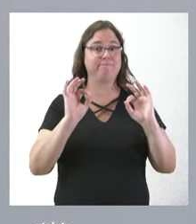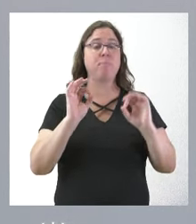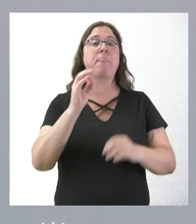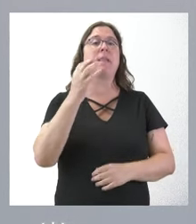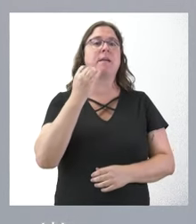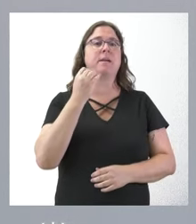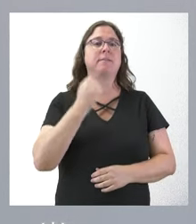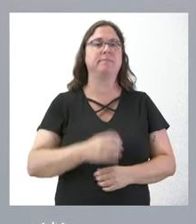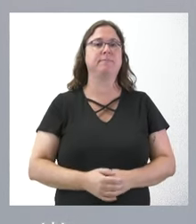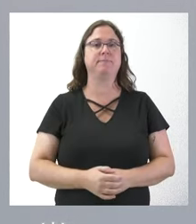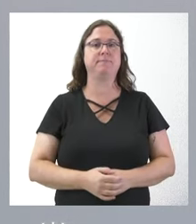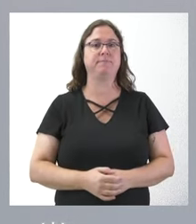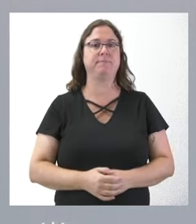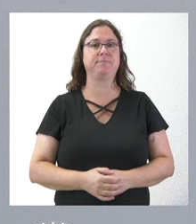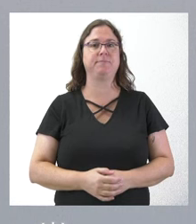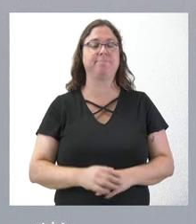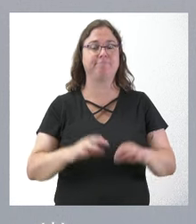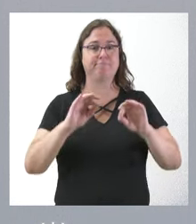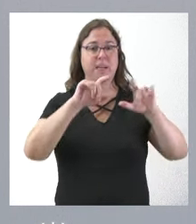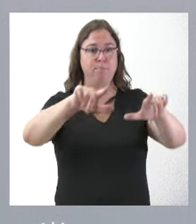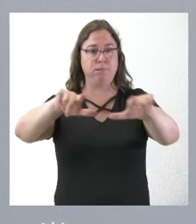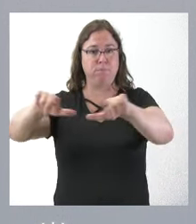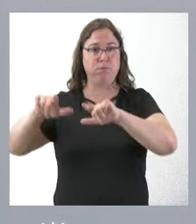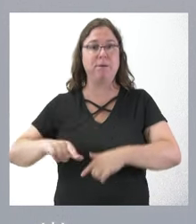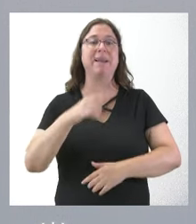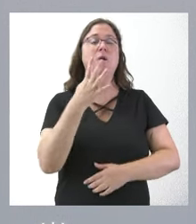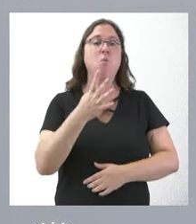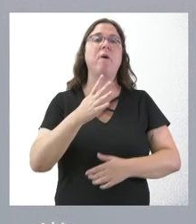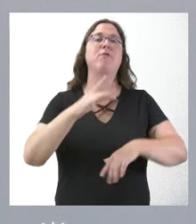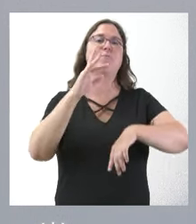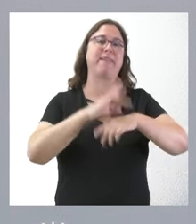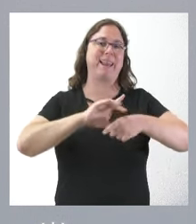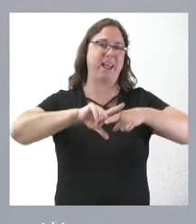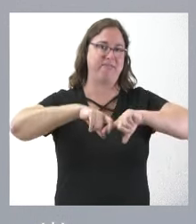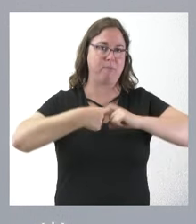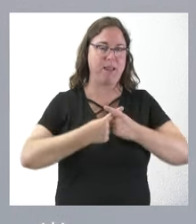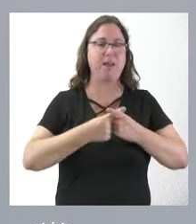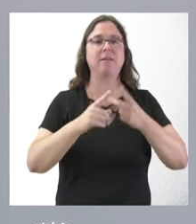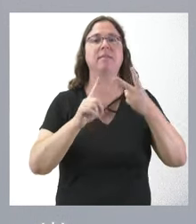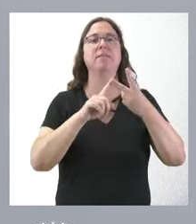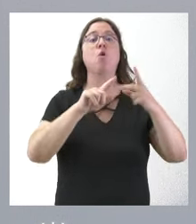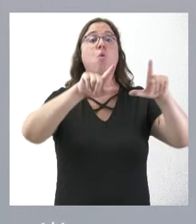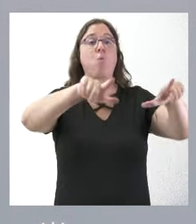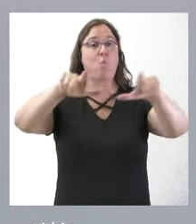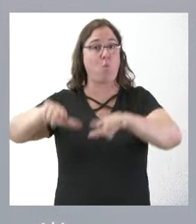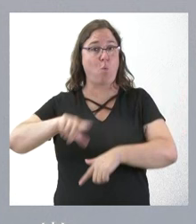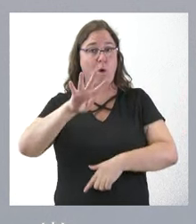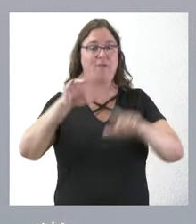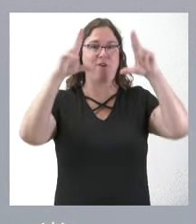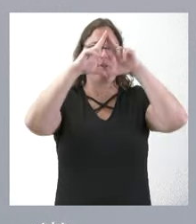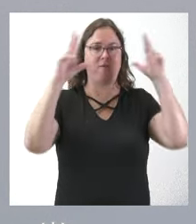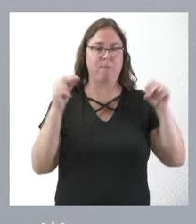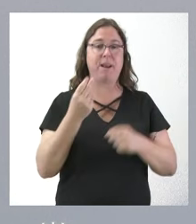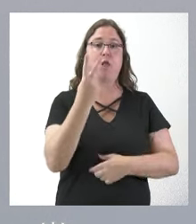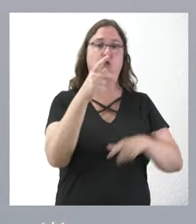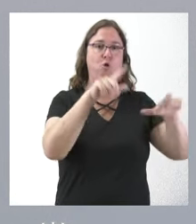unidades para medicina de familia y comunitaria, otras cuatro para enfermería, dos